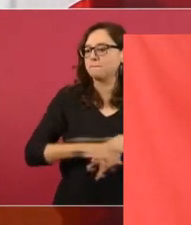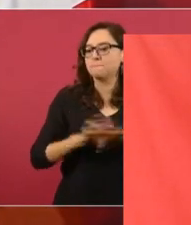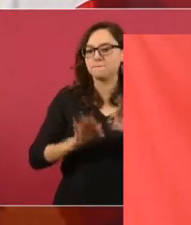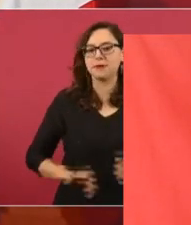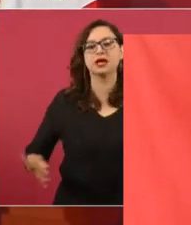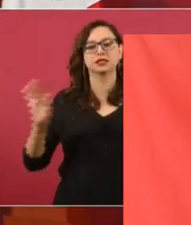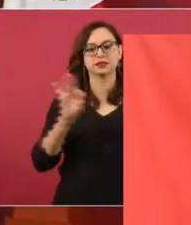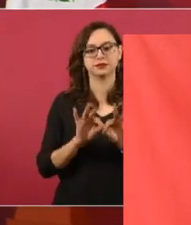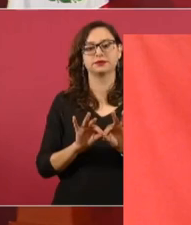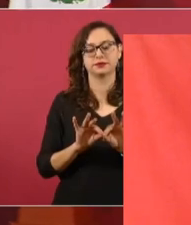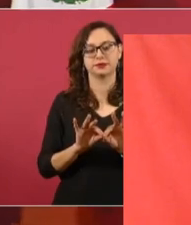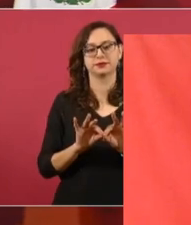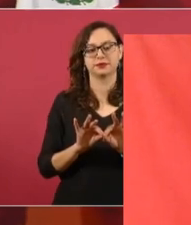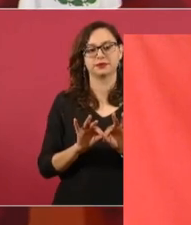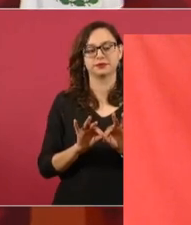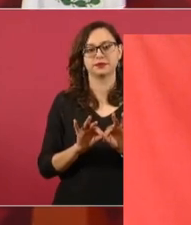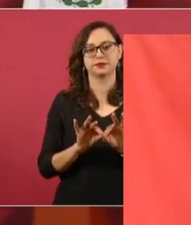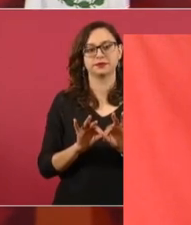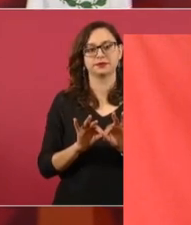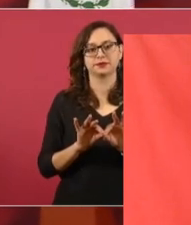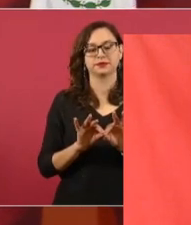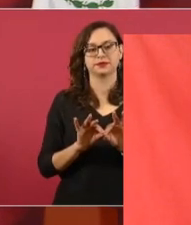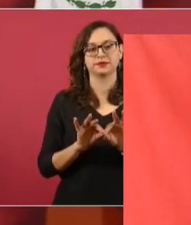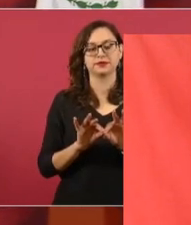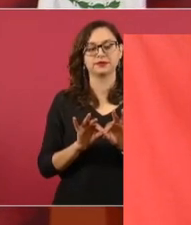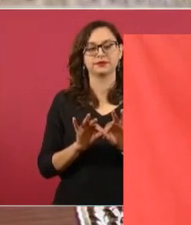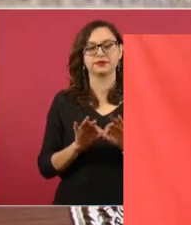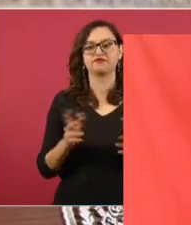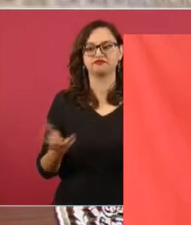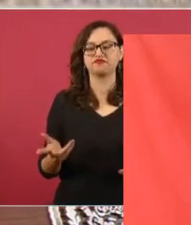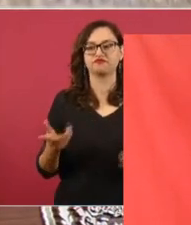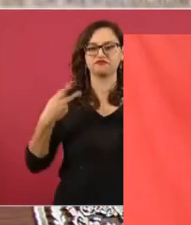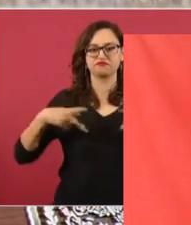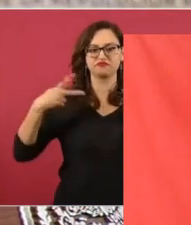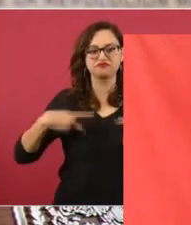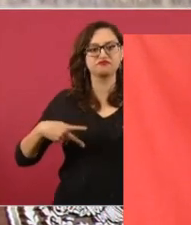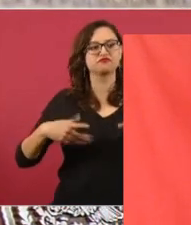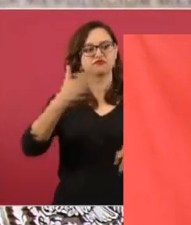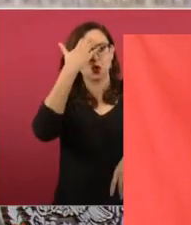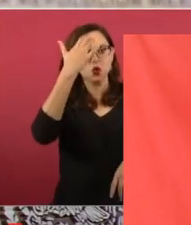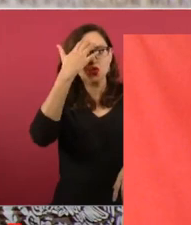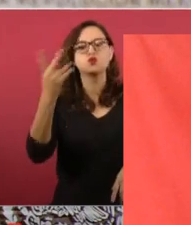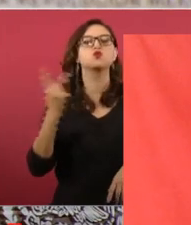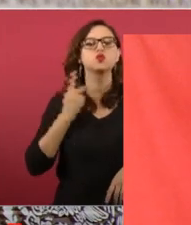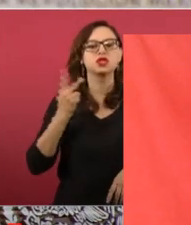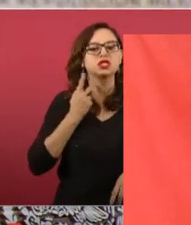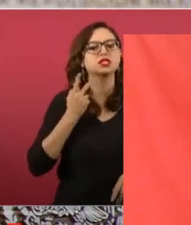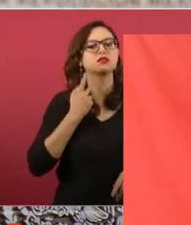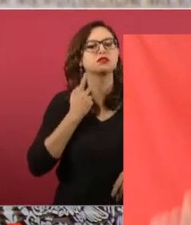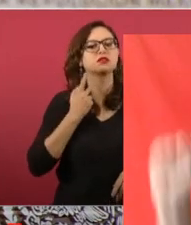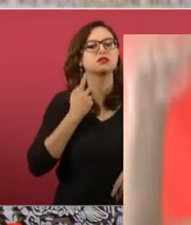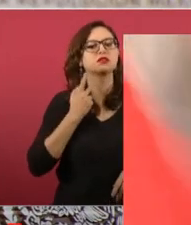En, eh, una mayor politización, concientización de nuestro pueblo.